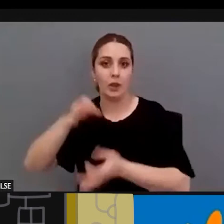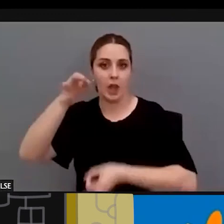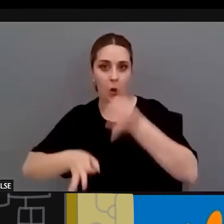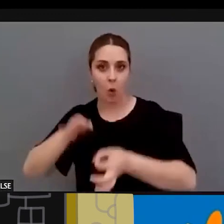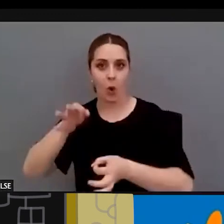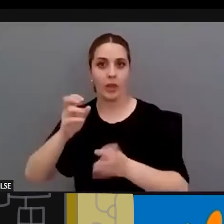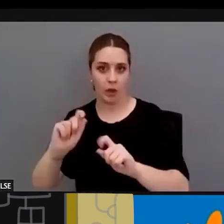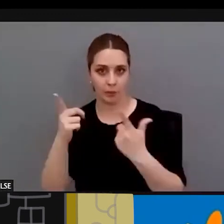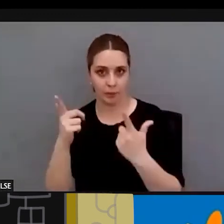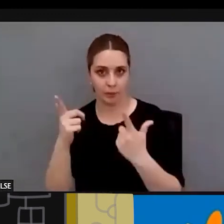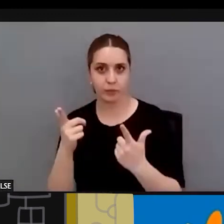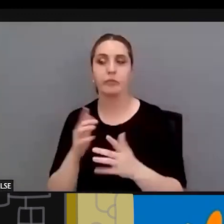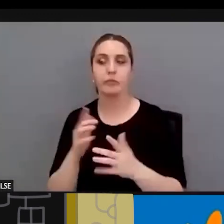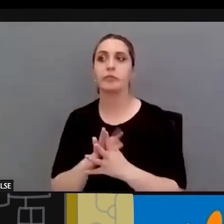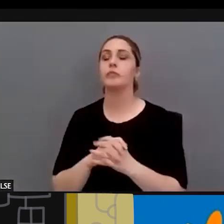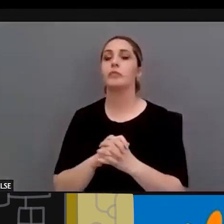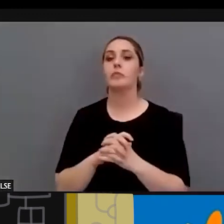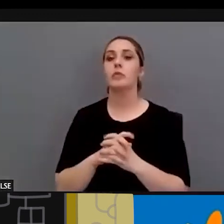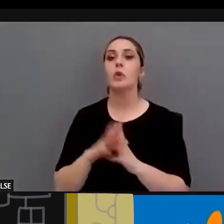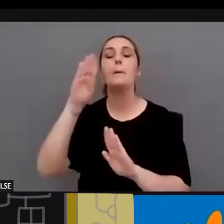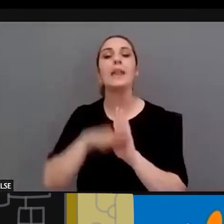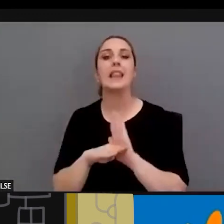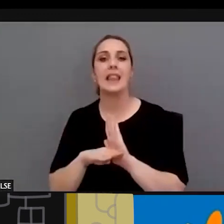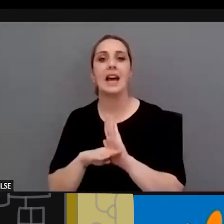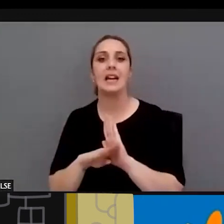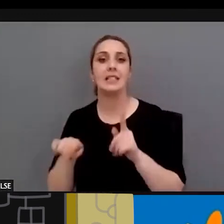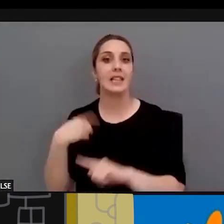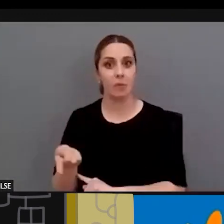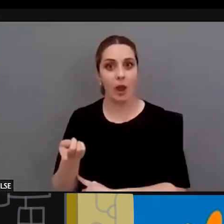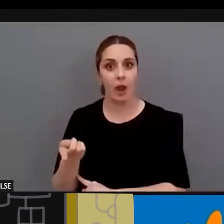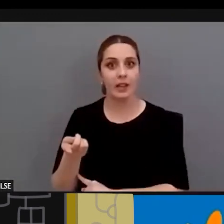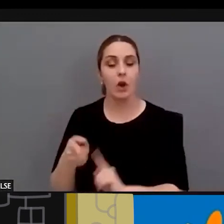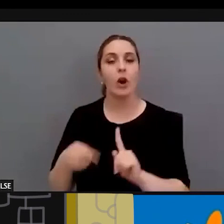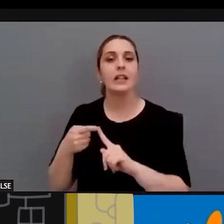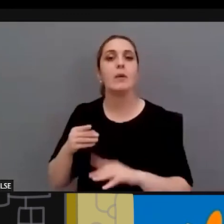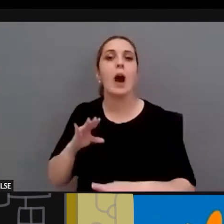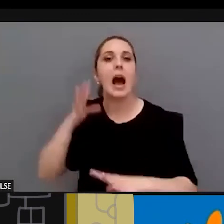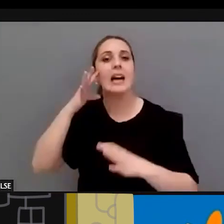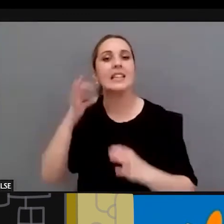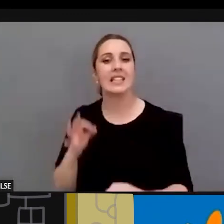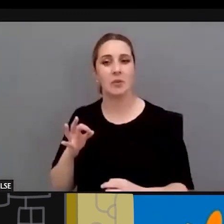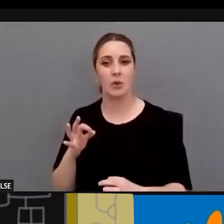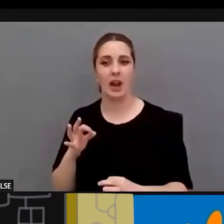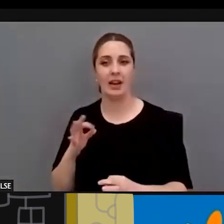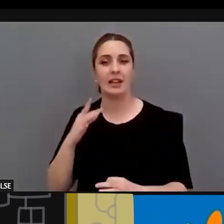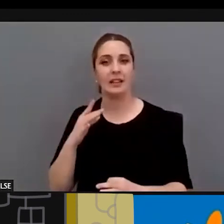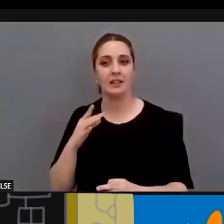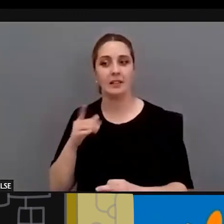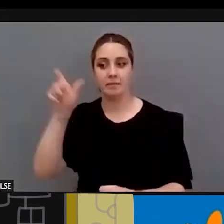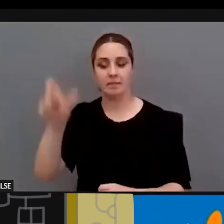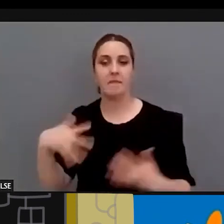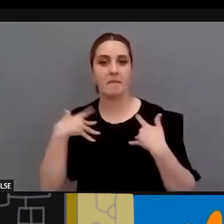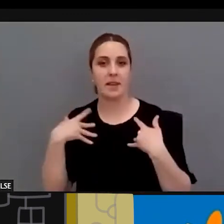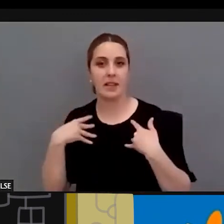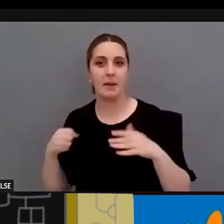juicio hasta las medidas que se toman después para garantizar bueno por la seguridad de la víctima la inserción